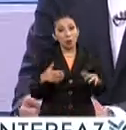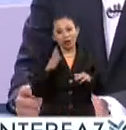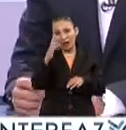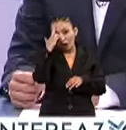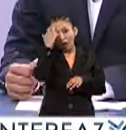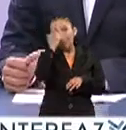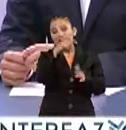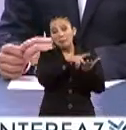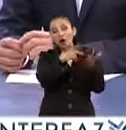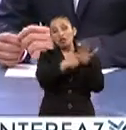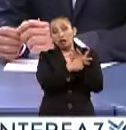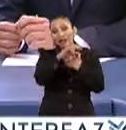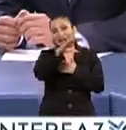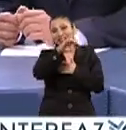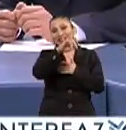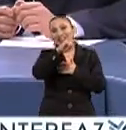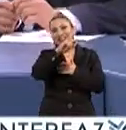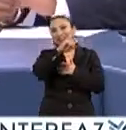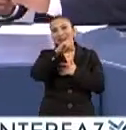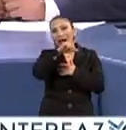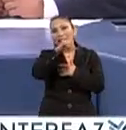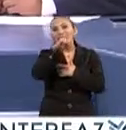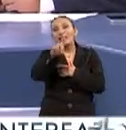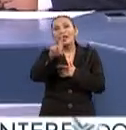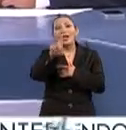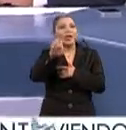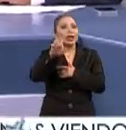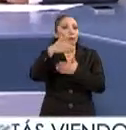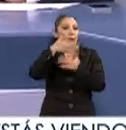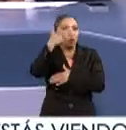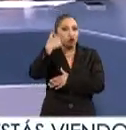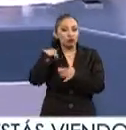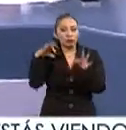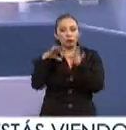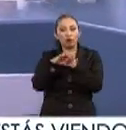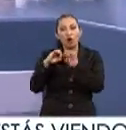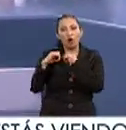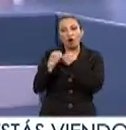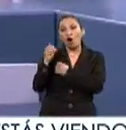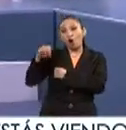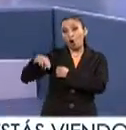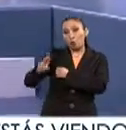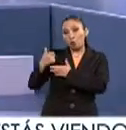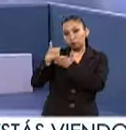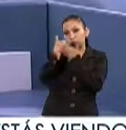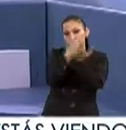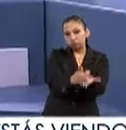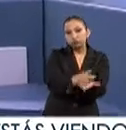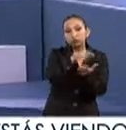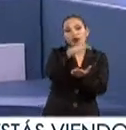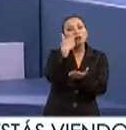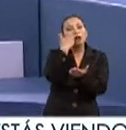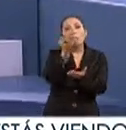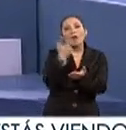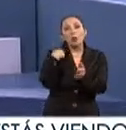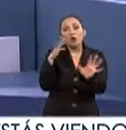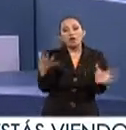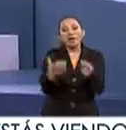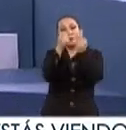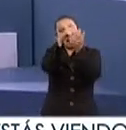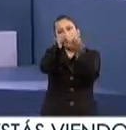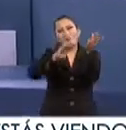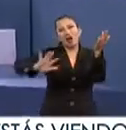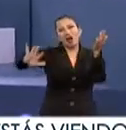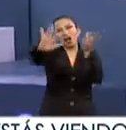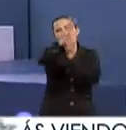recordemos que este proyecto de central de muros que se está realizando además en colaboración con la organización de las Naciones Unidas pues lo que busca además de recuperar un